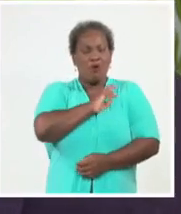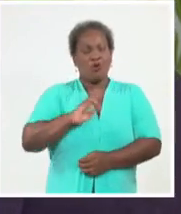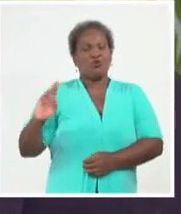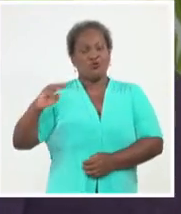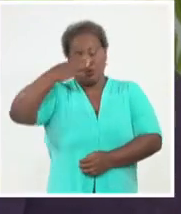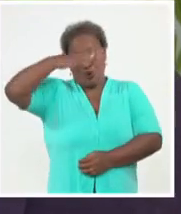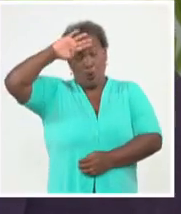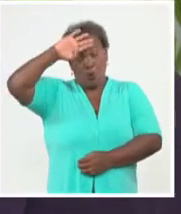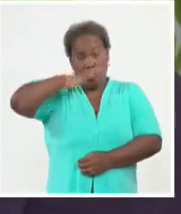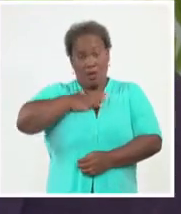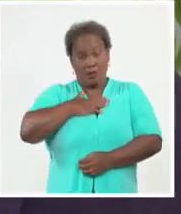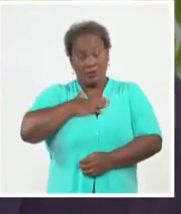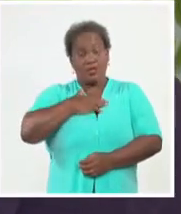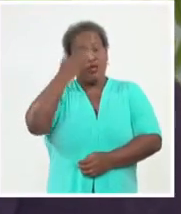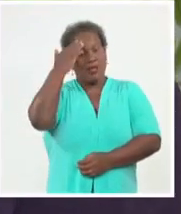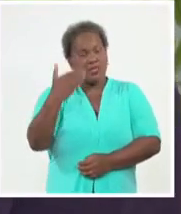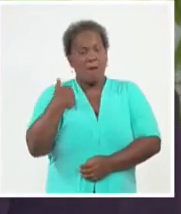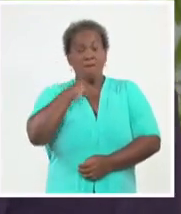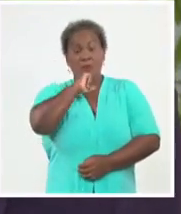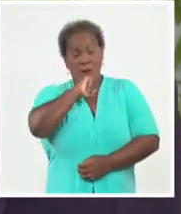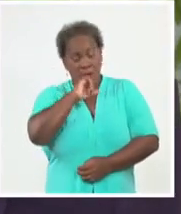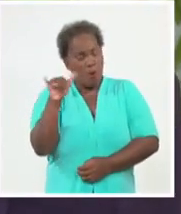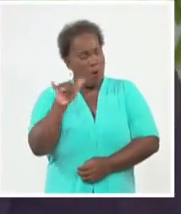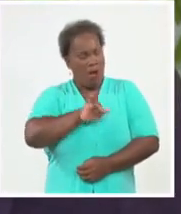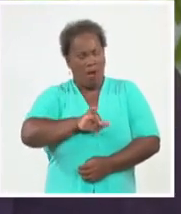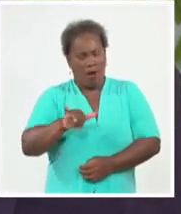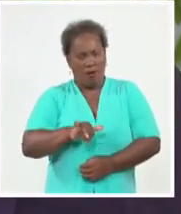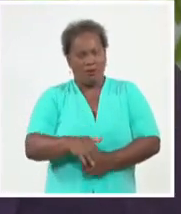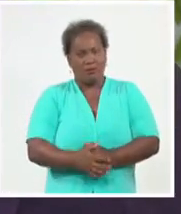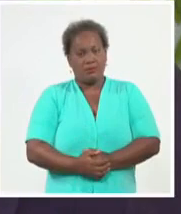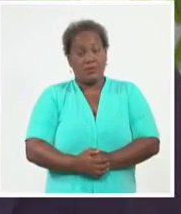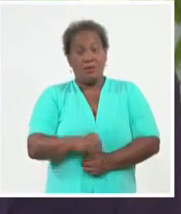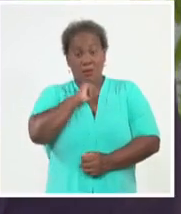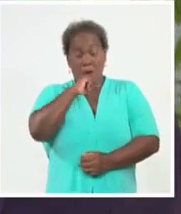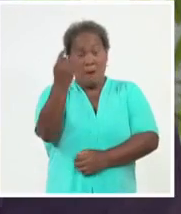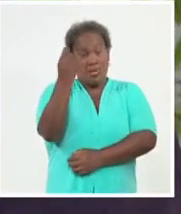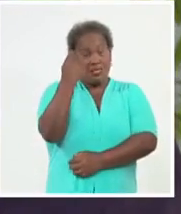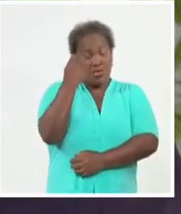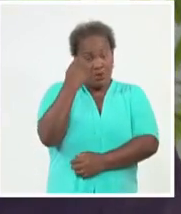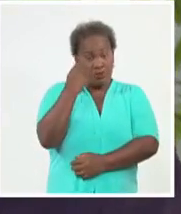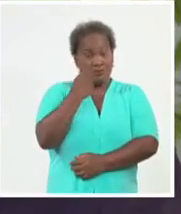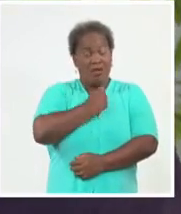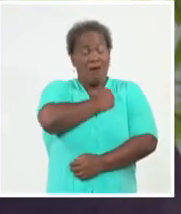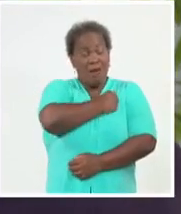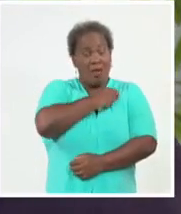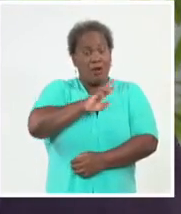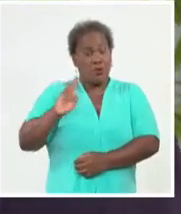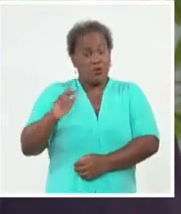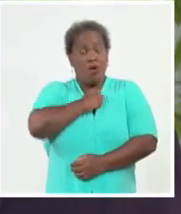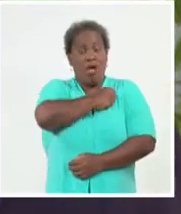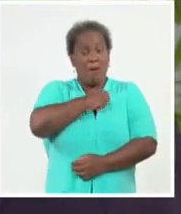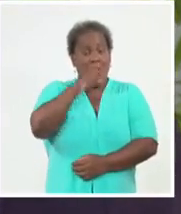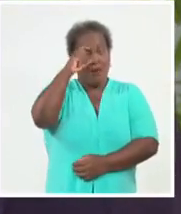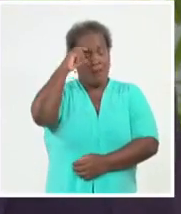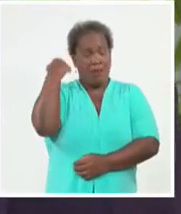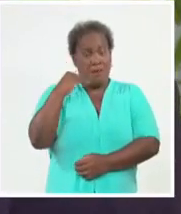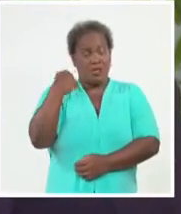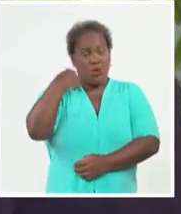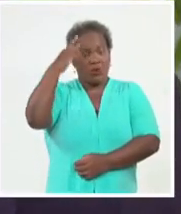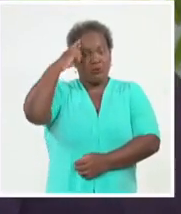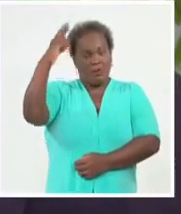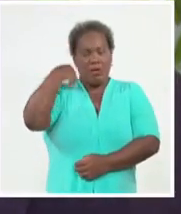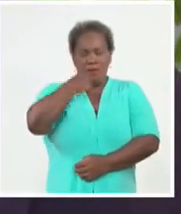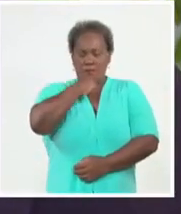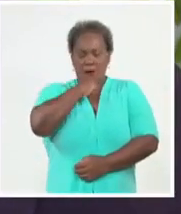Que es a mi madre, que ya hoy no está, pero que la tengo presente y le hago parte de